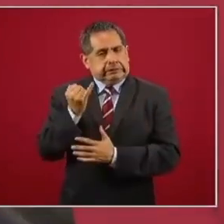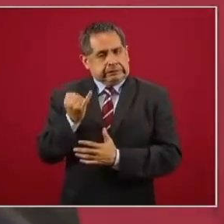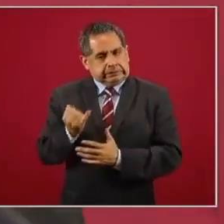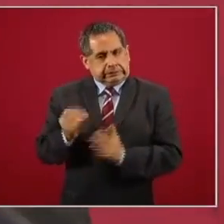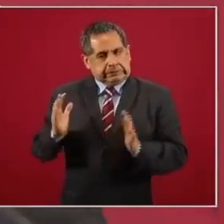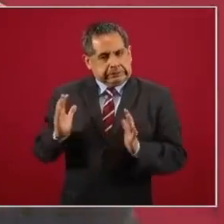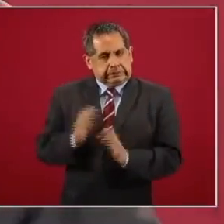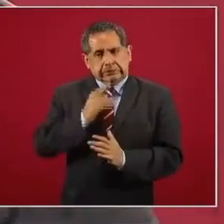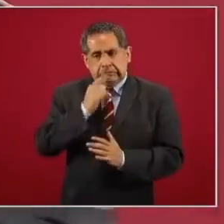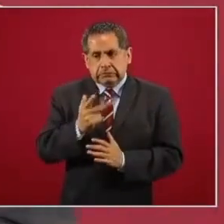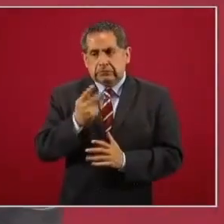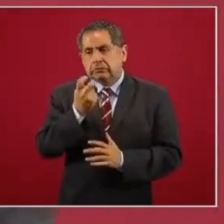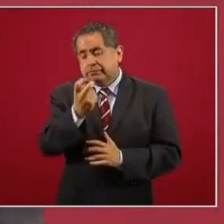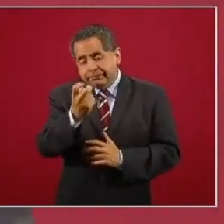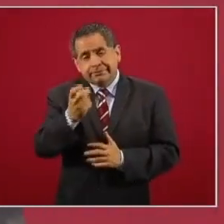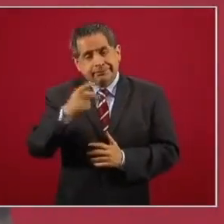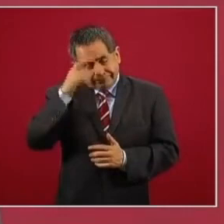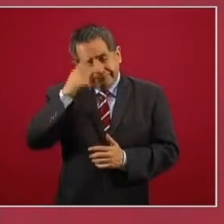eso es